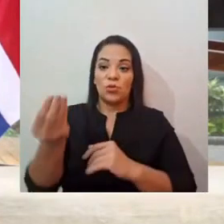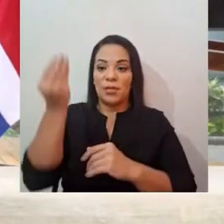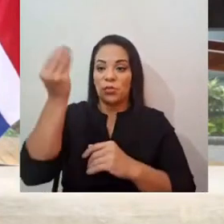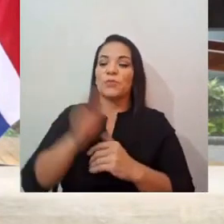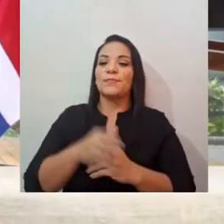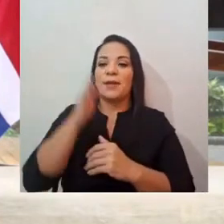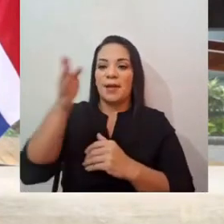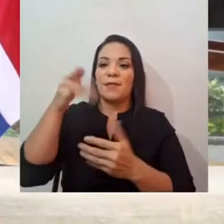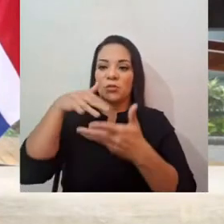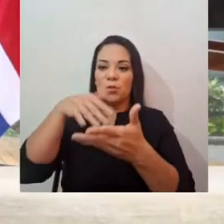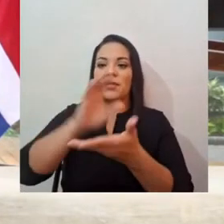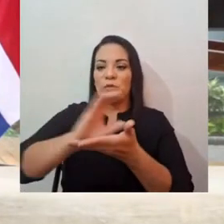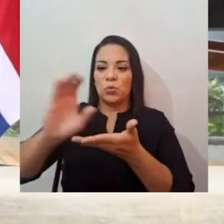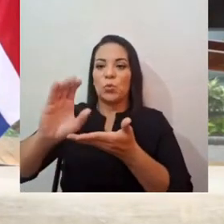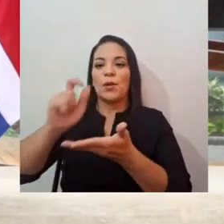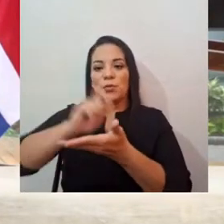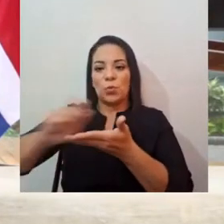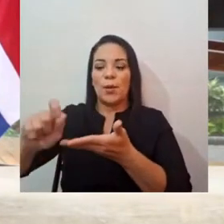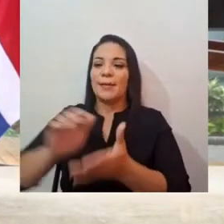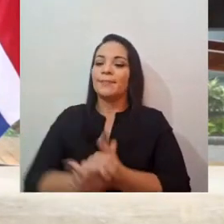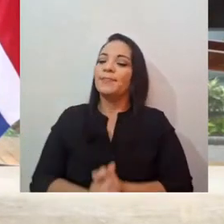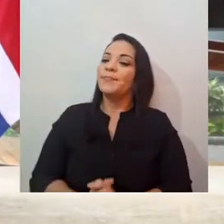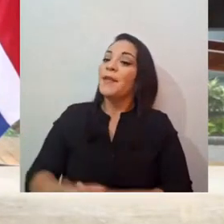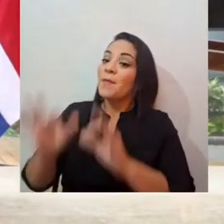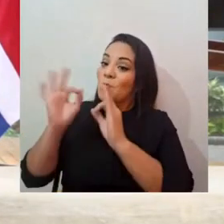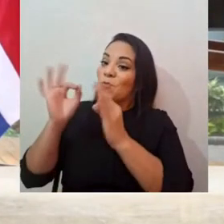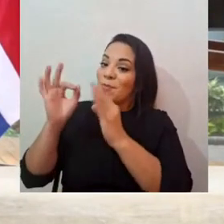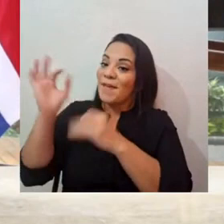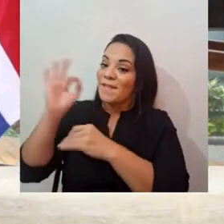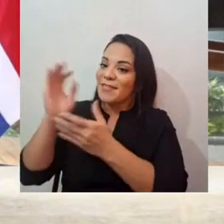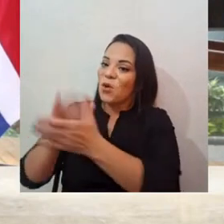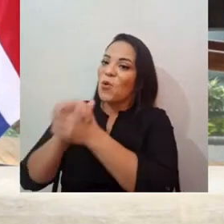vayan a la escuela y al colegio. Muy bien, don Francisco, lo felicito.